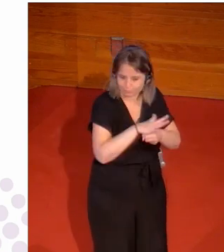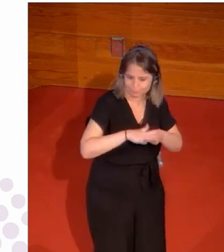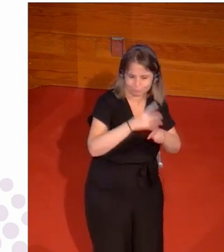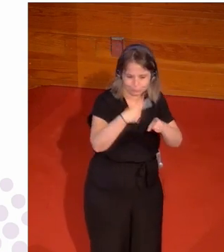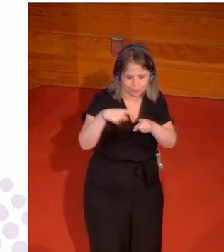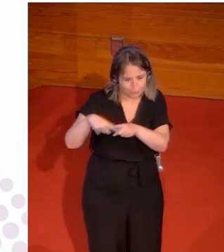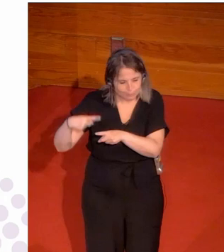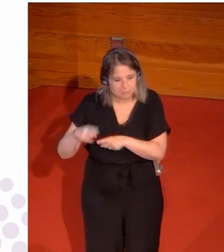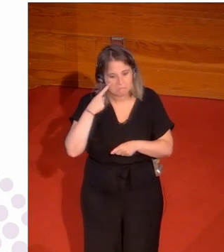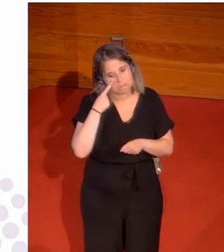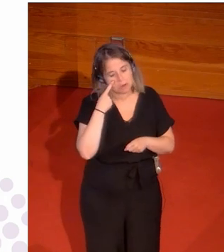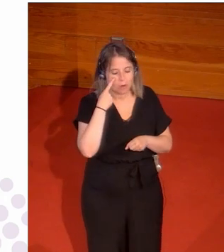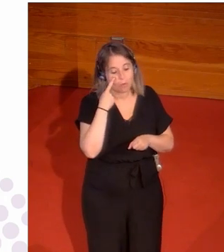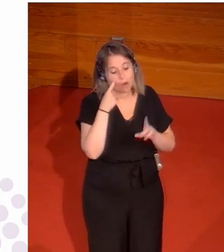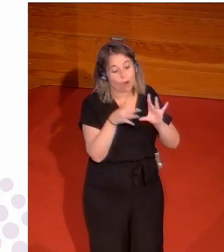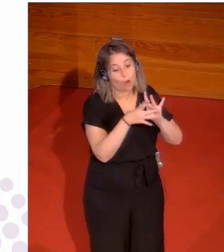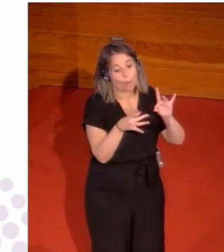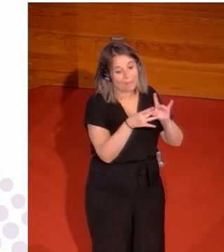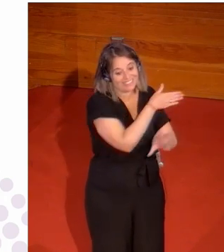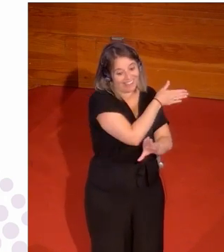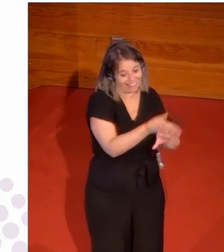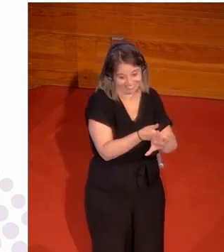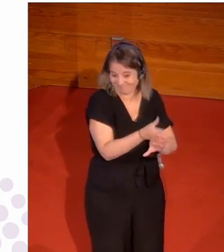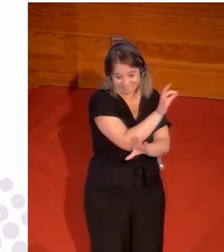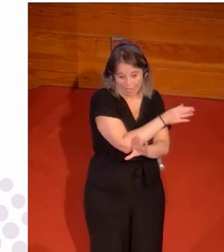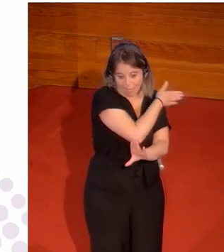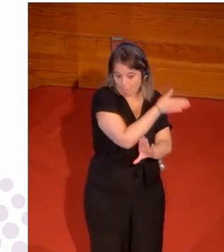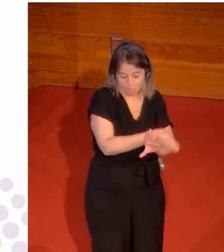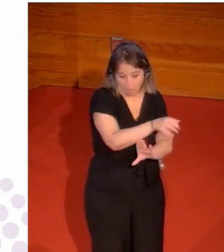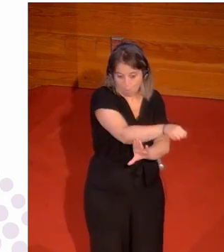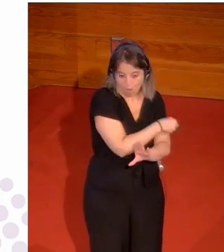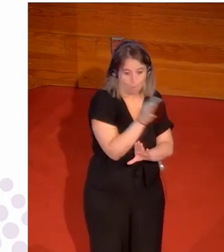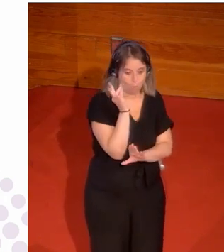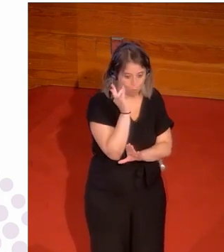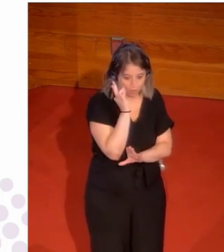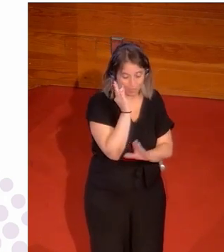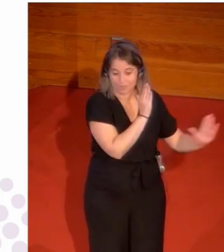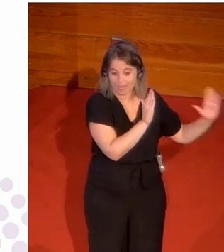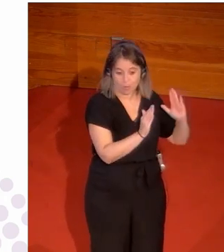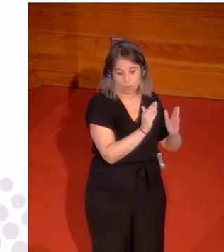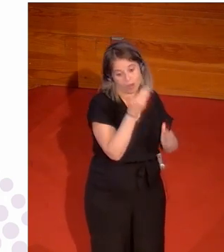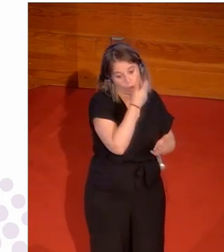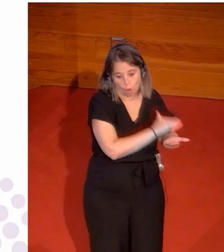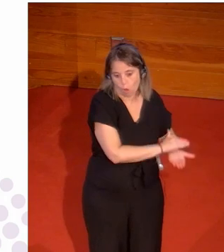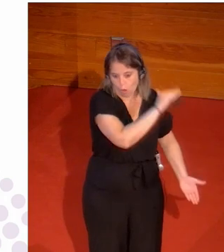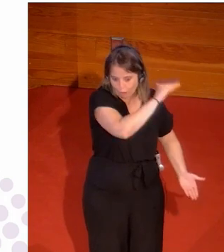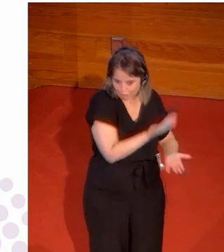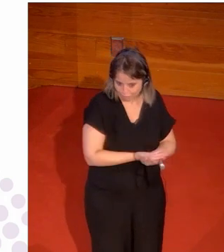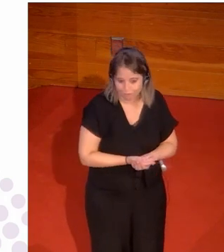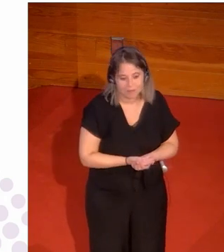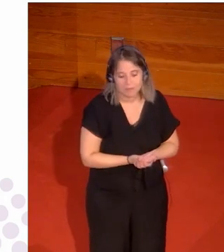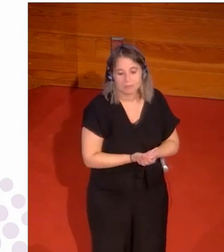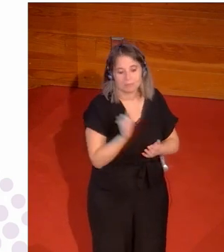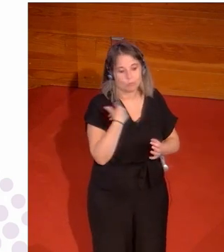un poco para compensar esa carencia en los libros de texto que todos hemos tenido durante nuestro colegio, nuestro BUP o nuestro